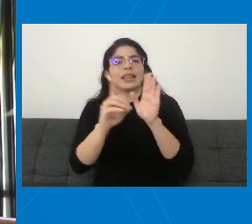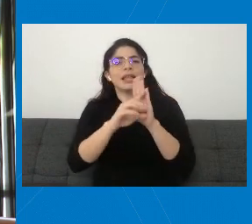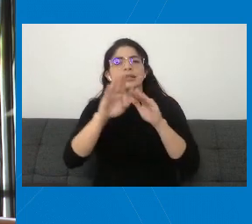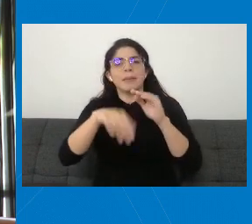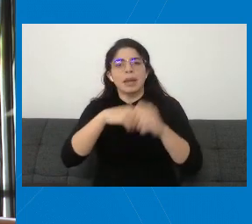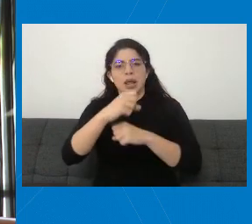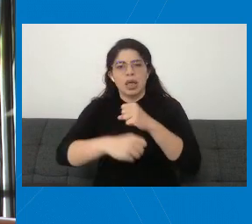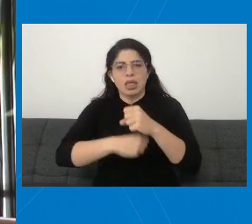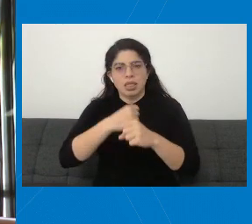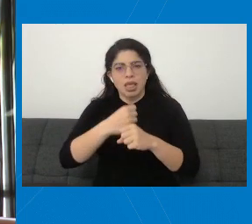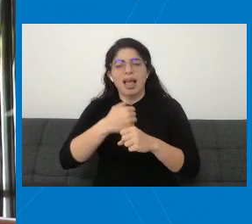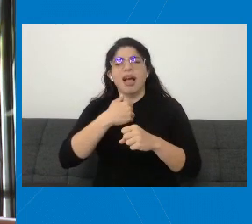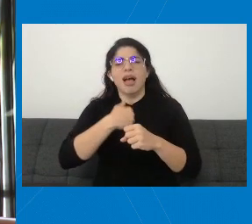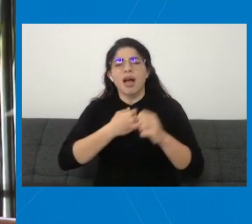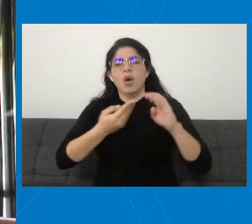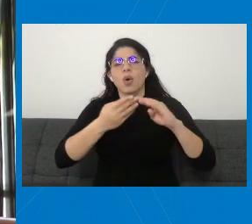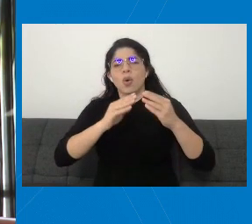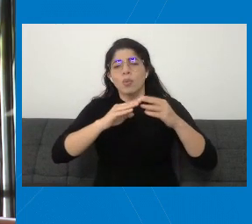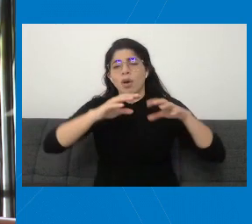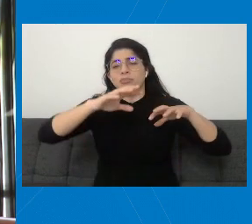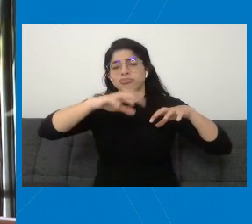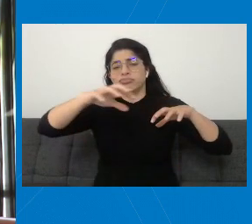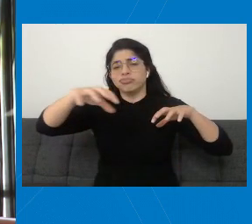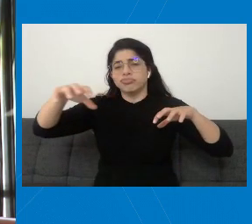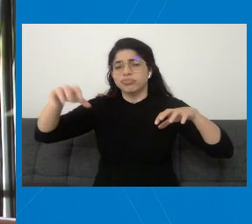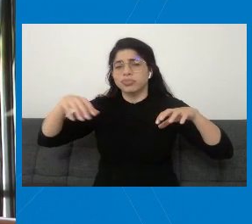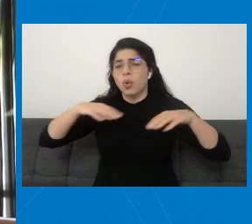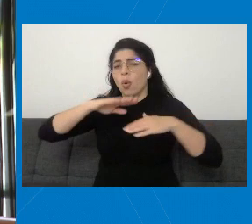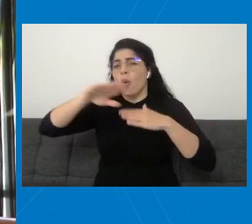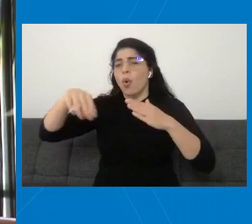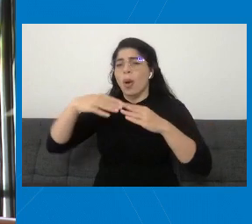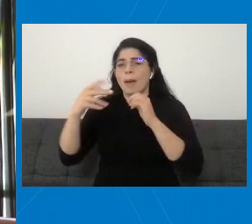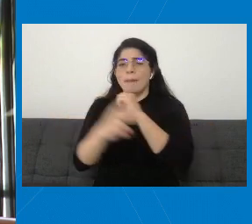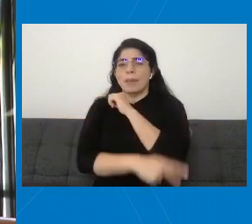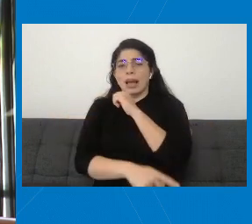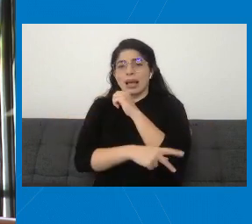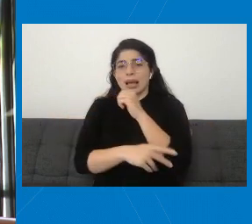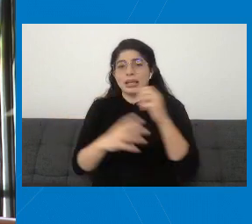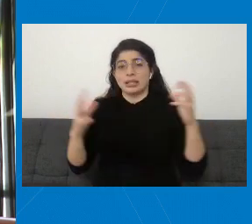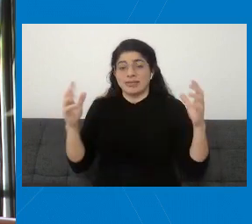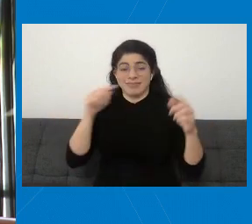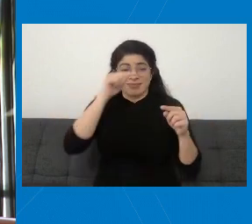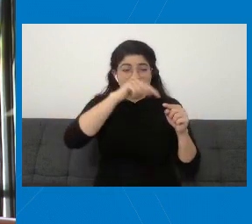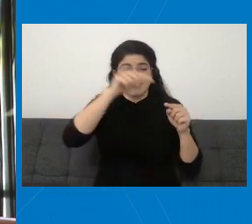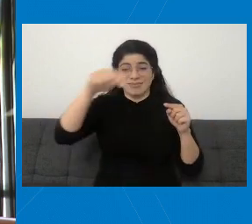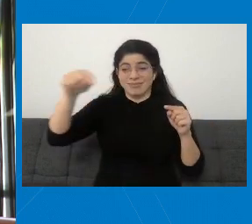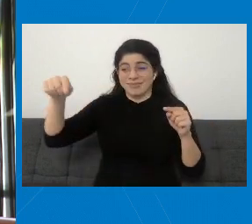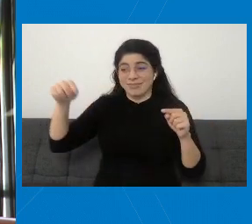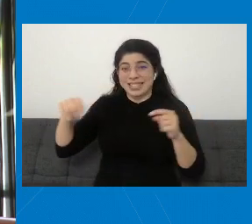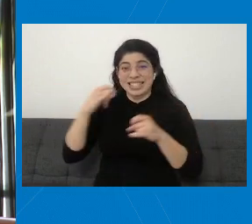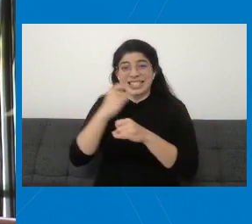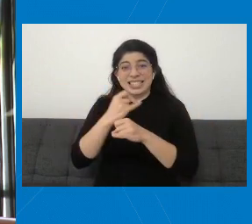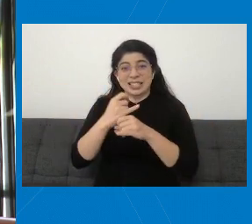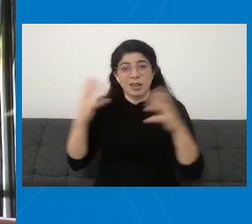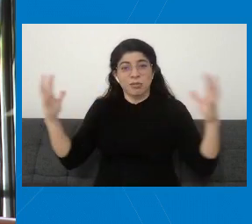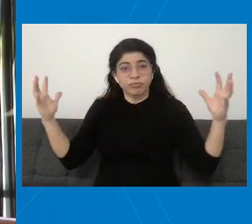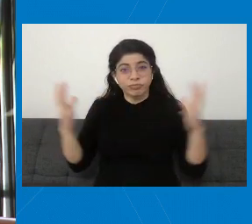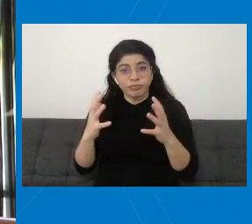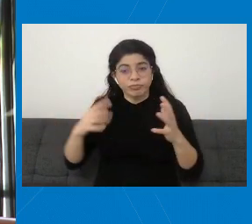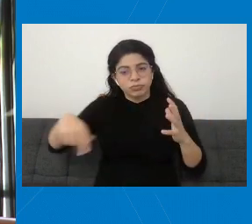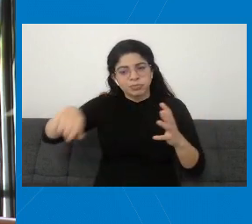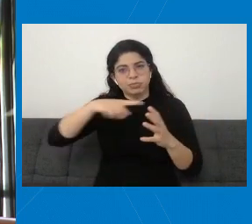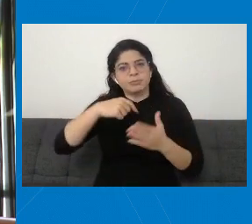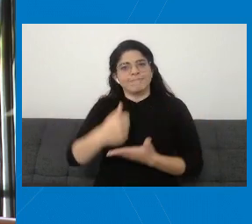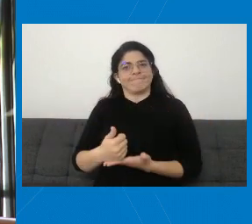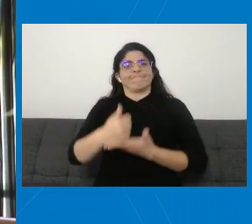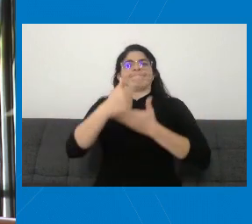todas las comunidades del país. Esta interacción institucional es la que viene a garantizar